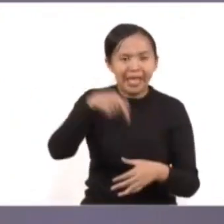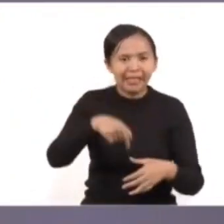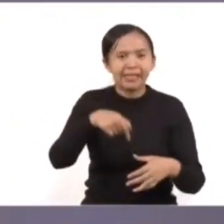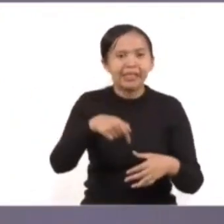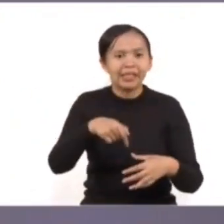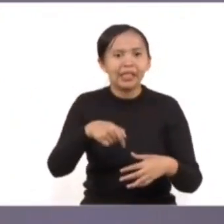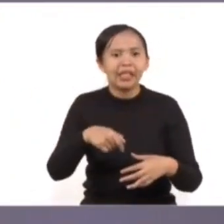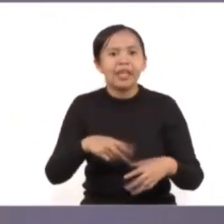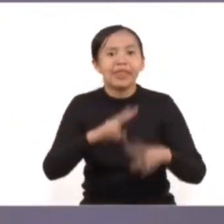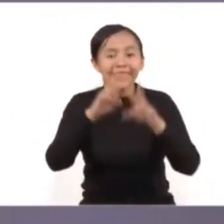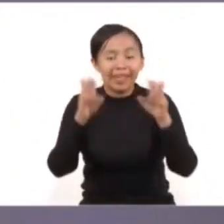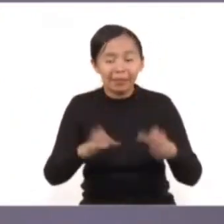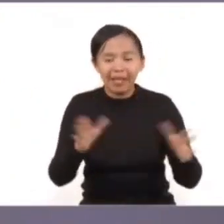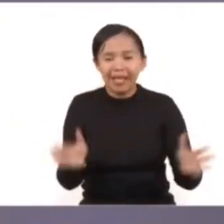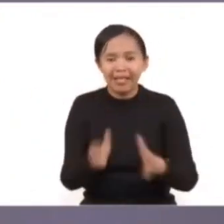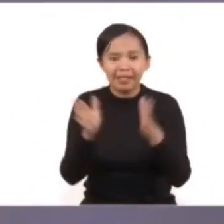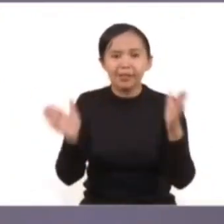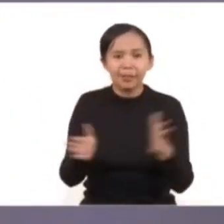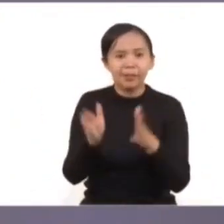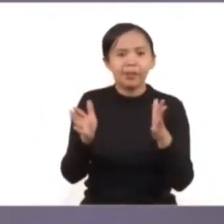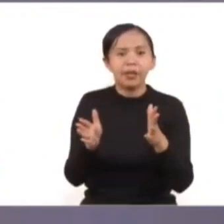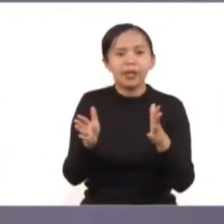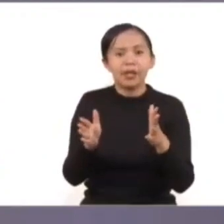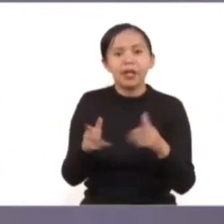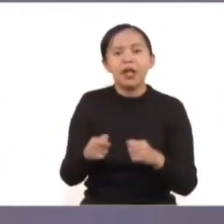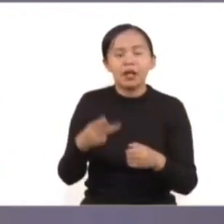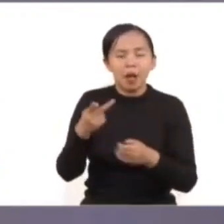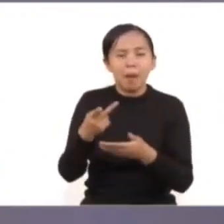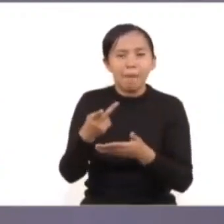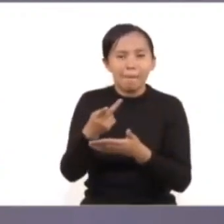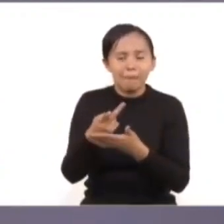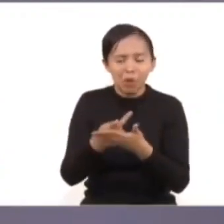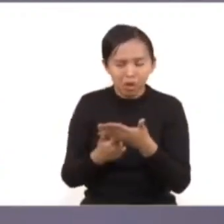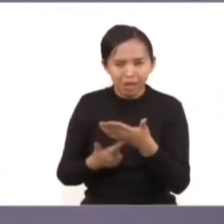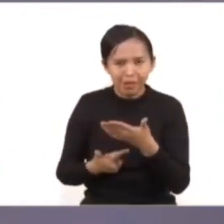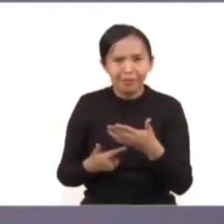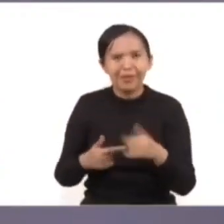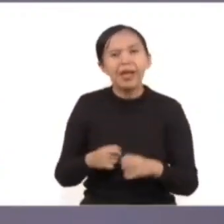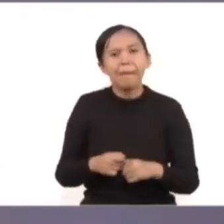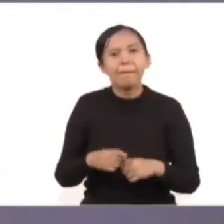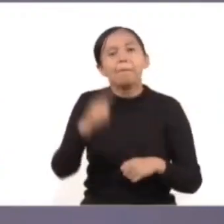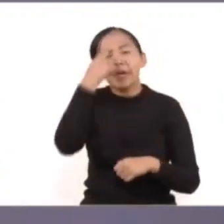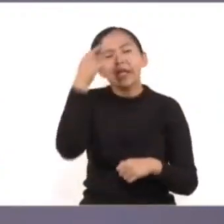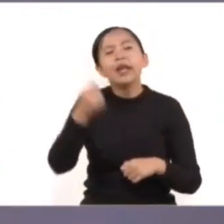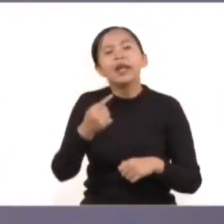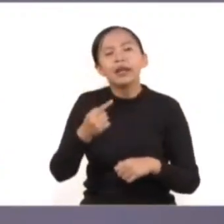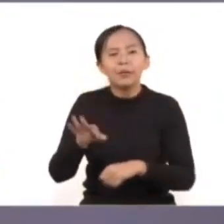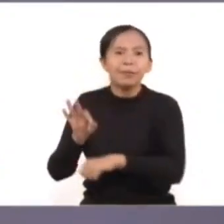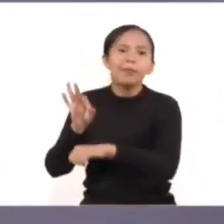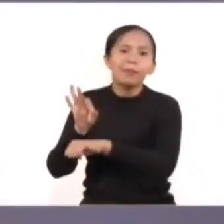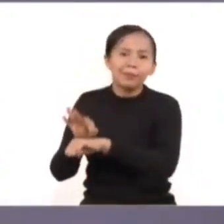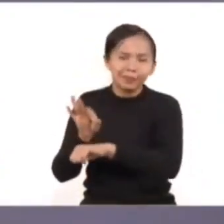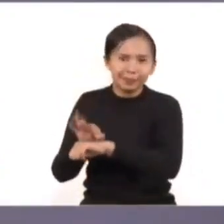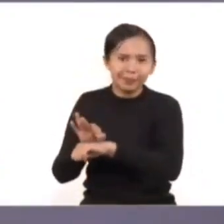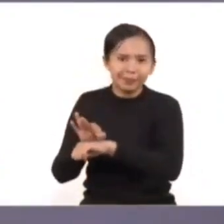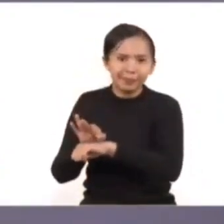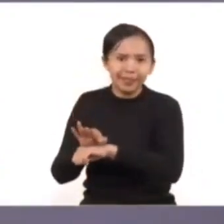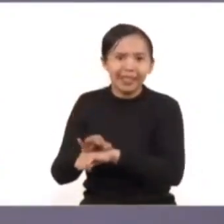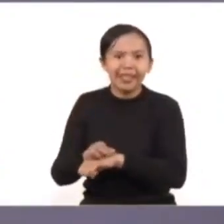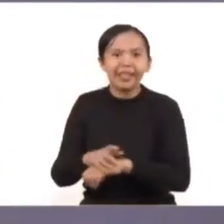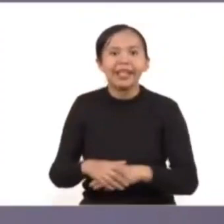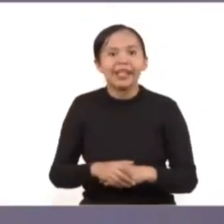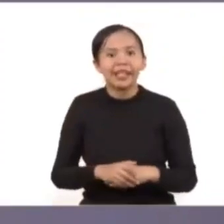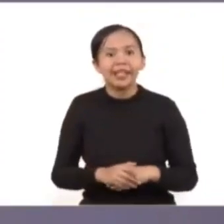en la promoción y la implementación de los protocolos, que no es más que implementar las acciones